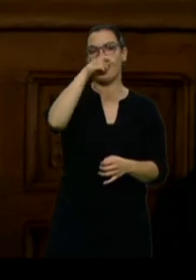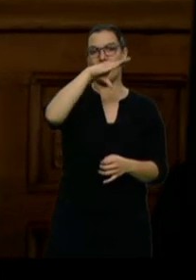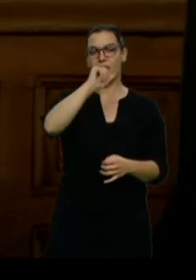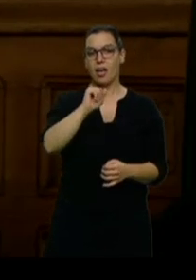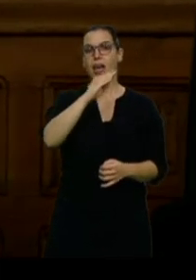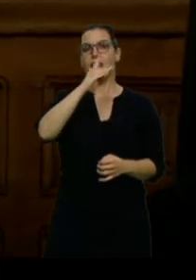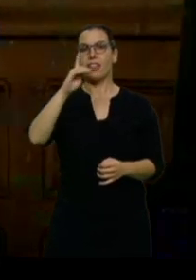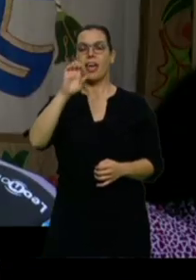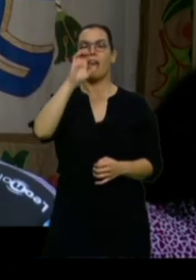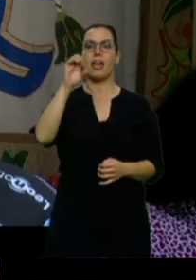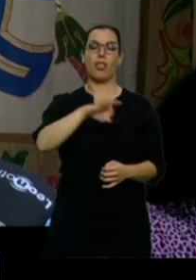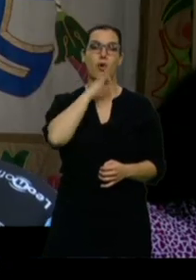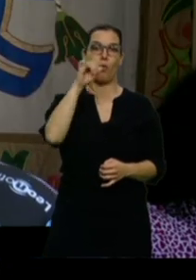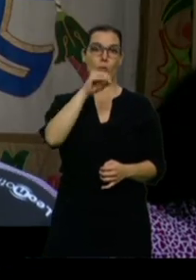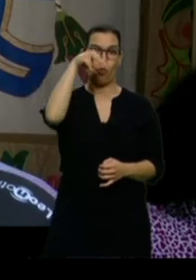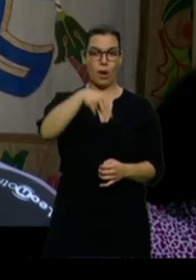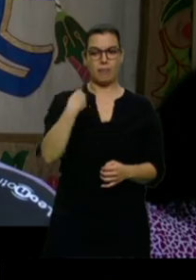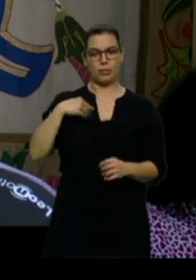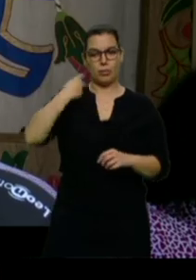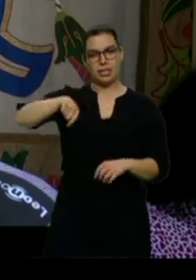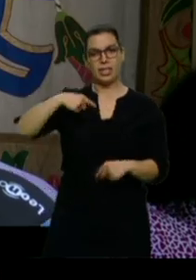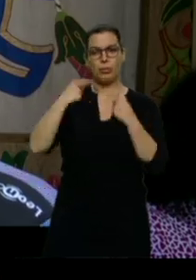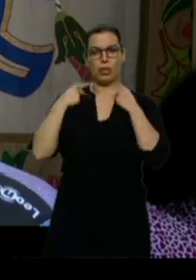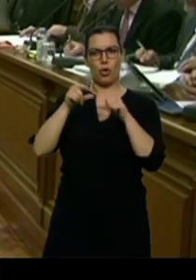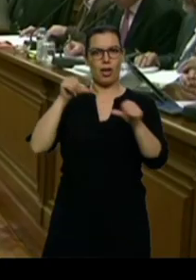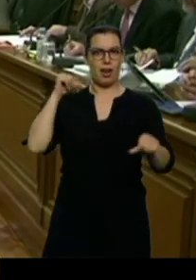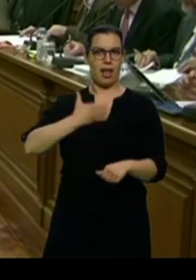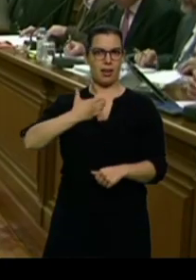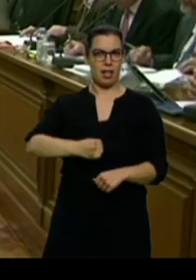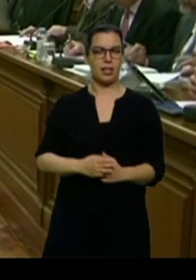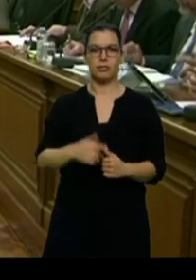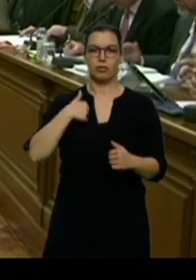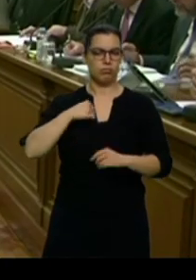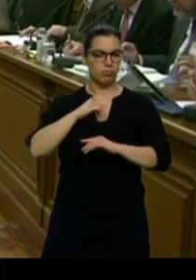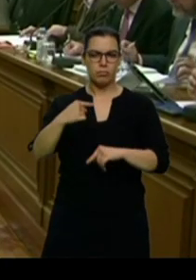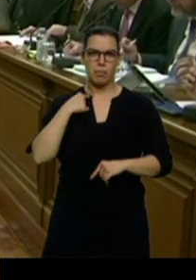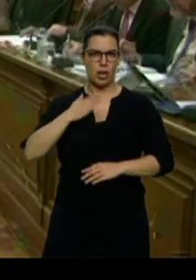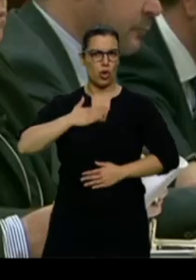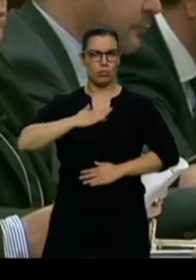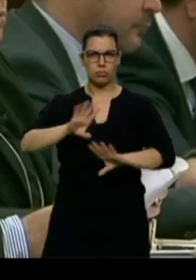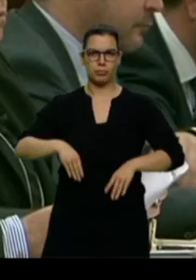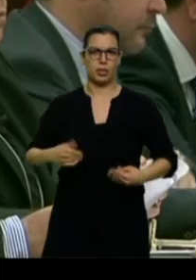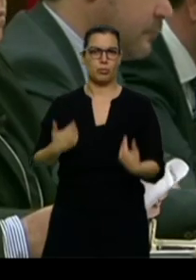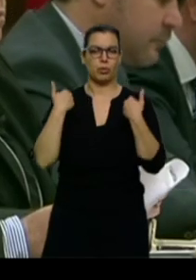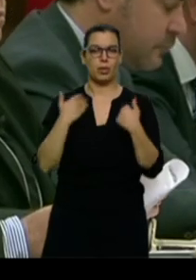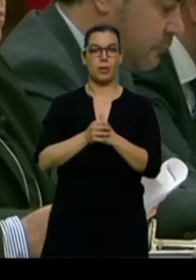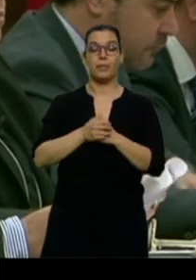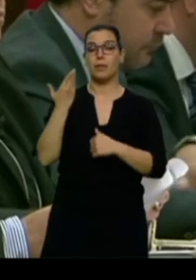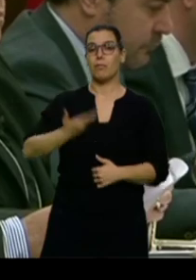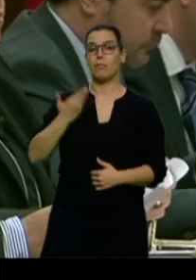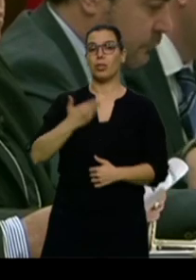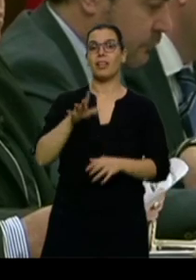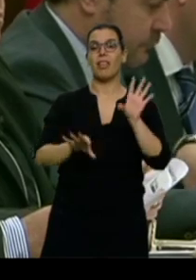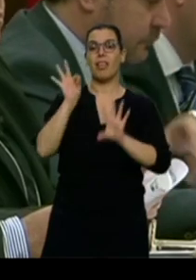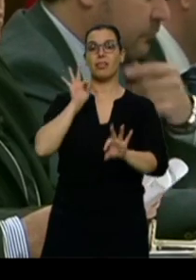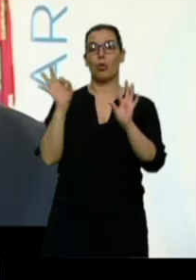presidente de la Diputación. Asumo como propia la derrota. Clave va a ser lo que decida Ciudadanos, la llave en otras provincias